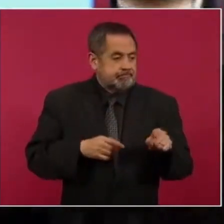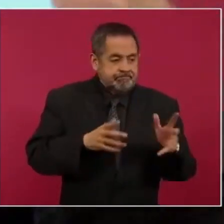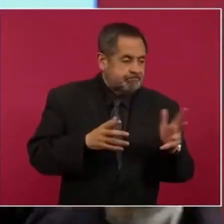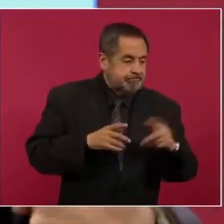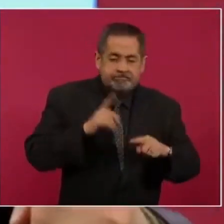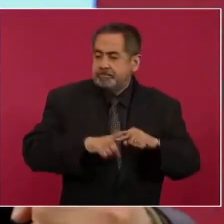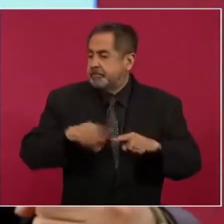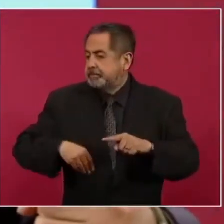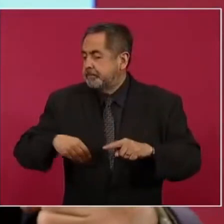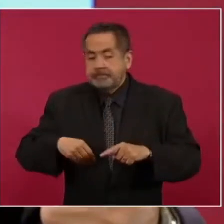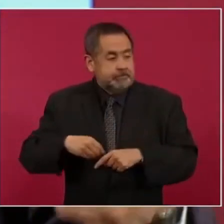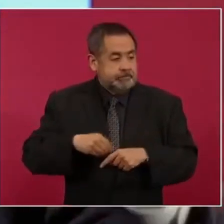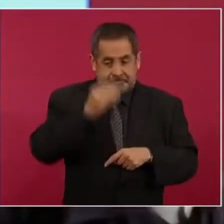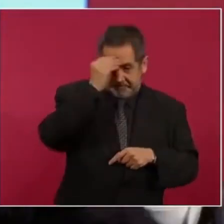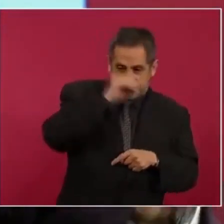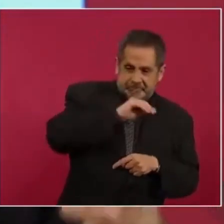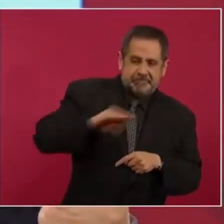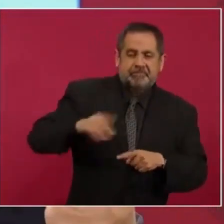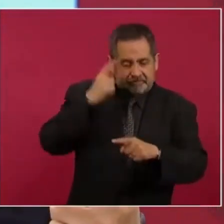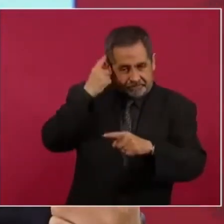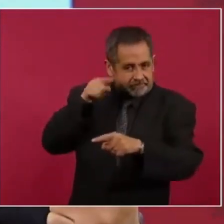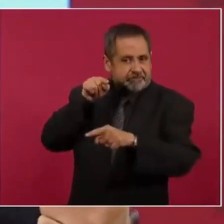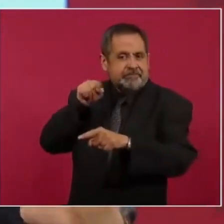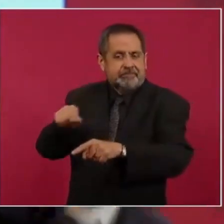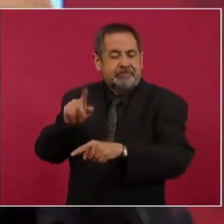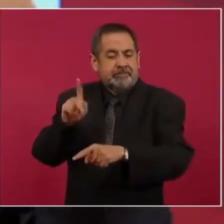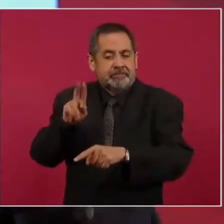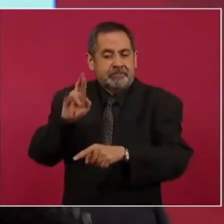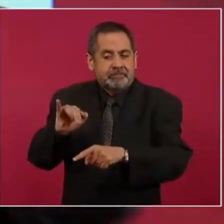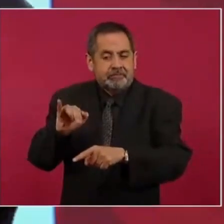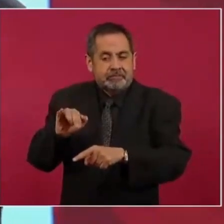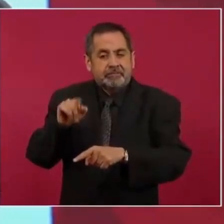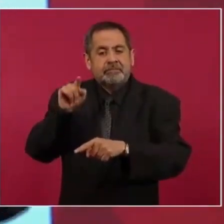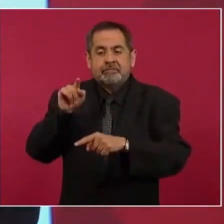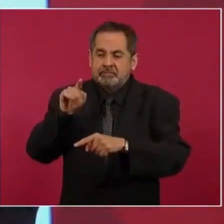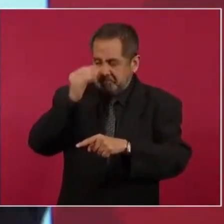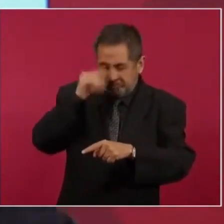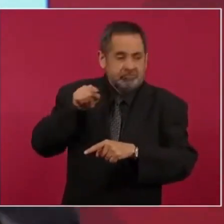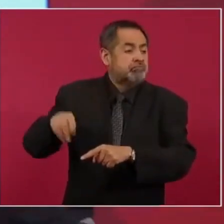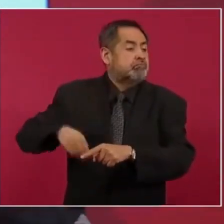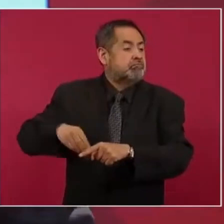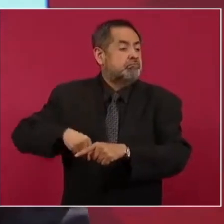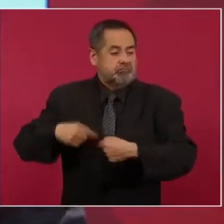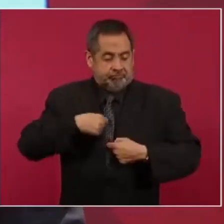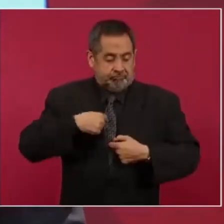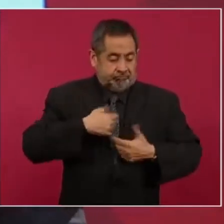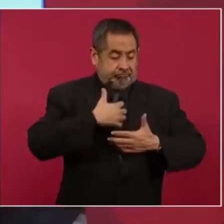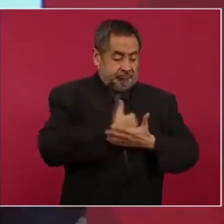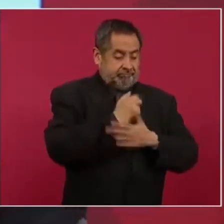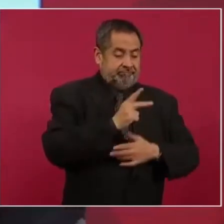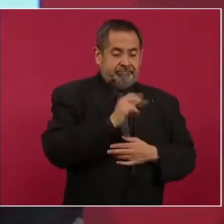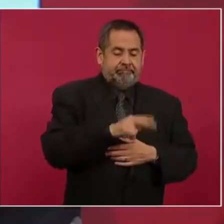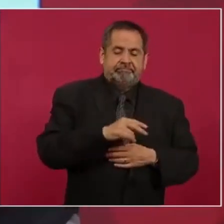al PRI para que ganara el PAN y ganó